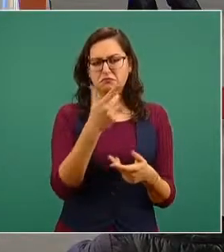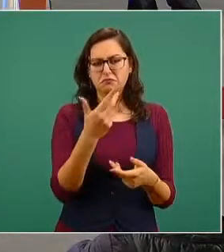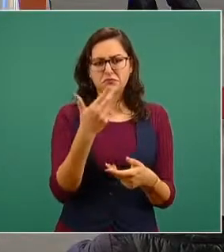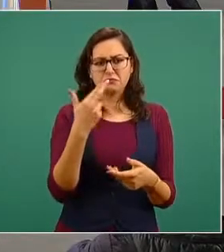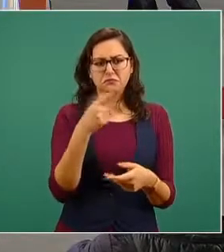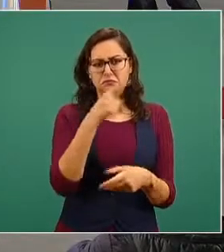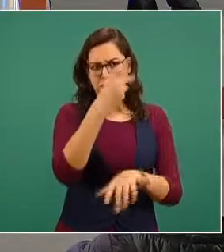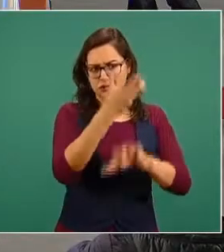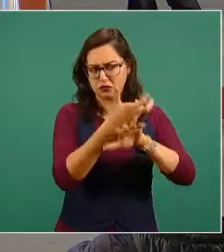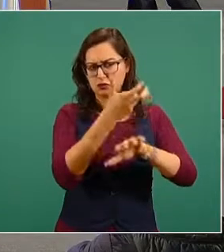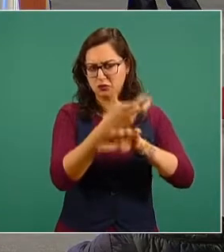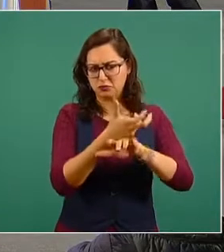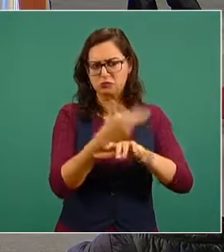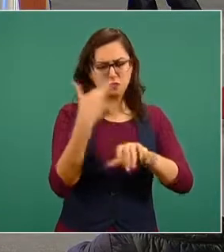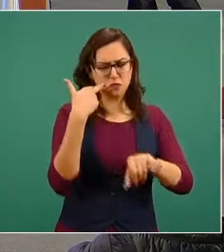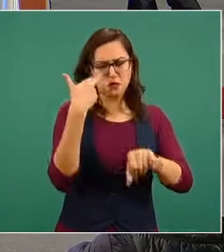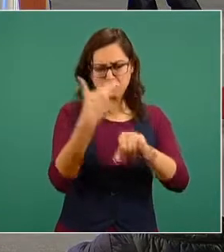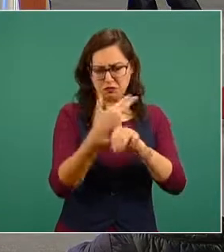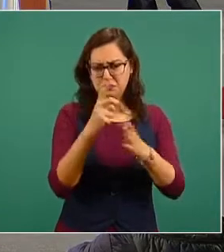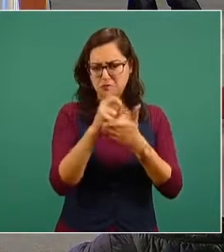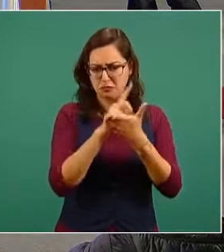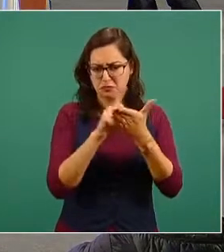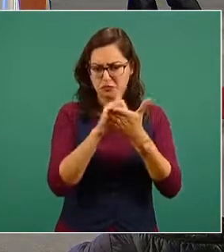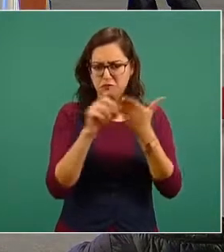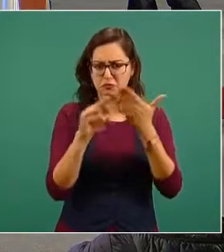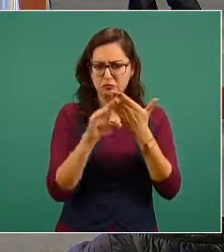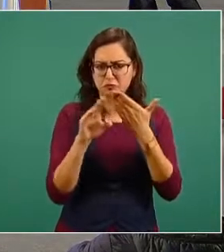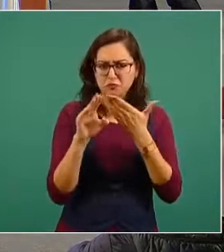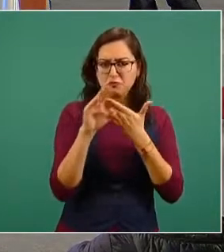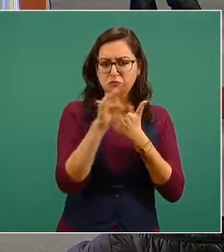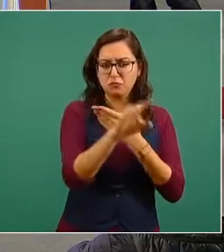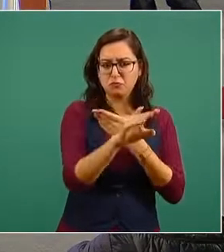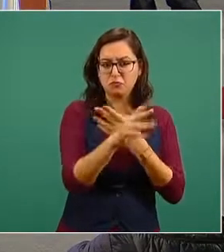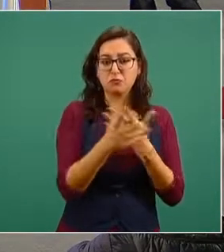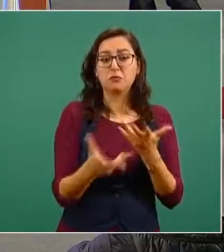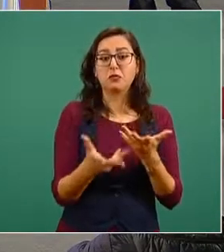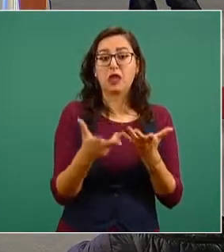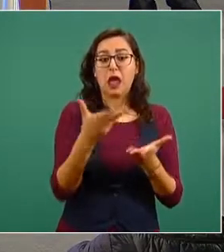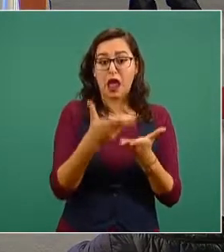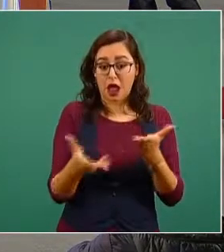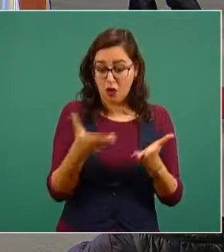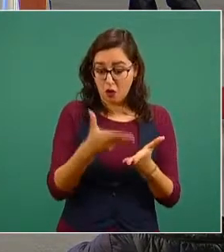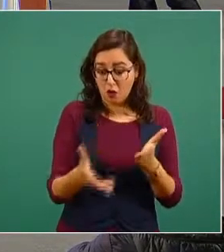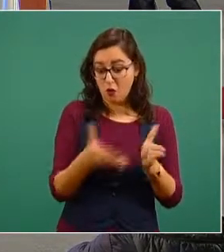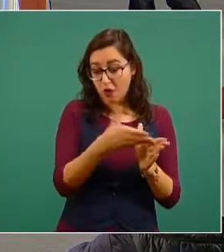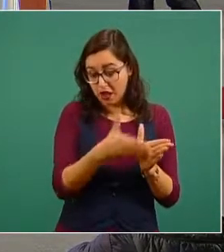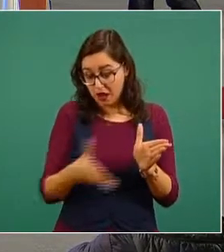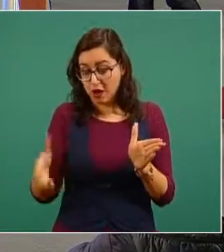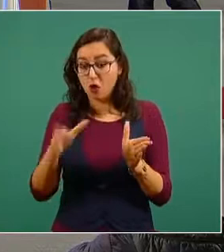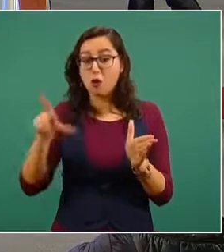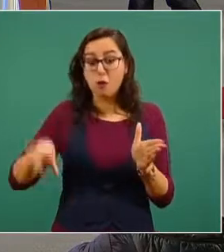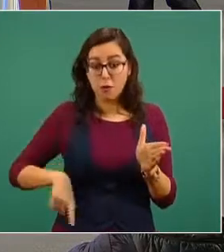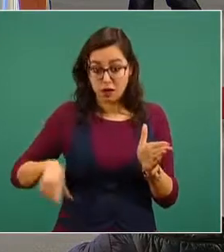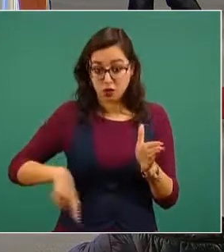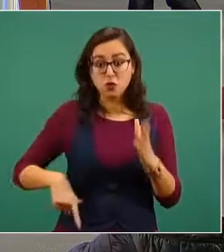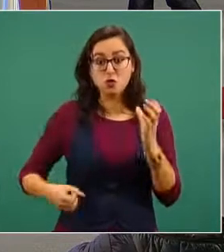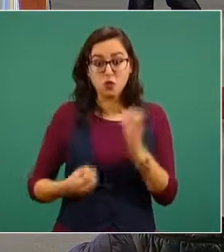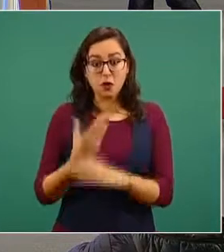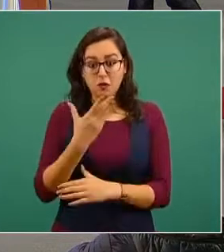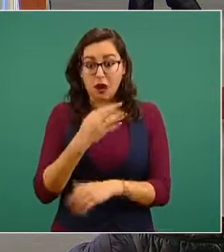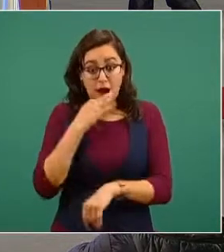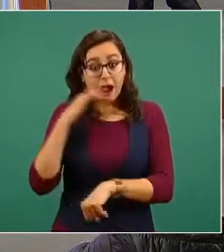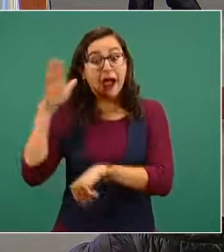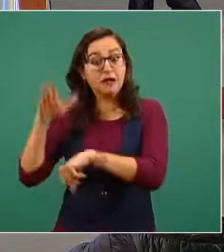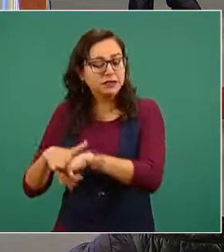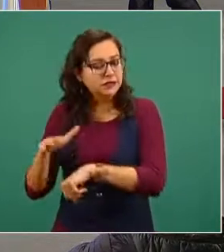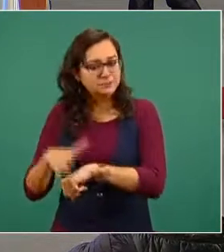el gobierno norteamericano durante la presente administración sin haber tampoco informado a las